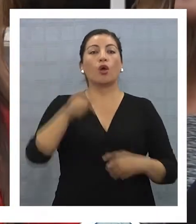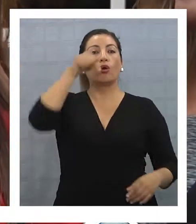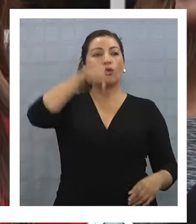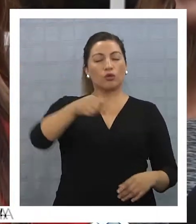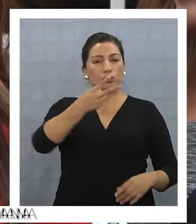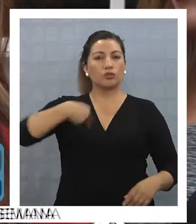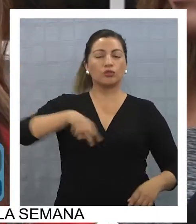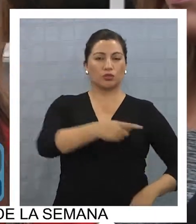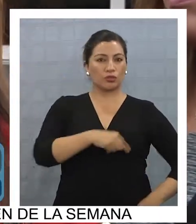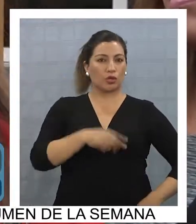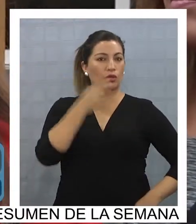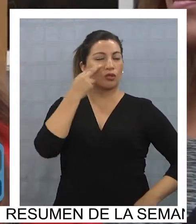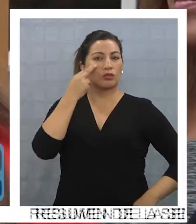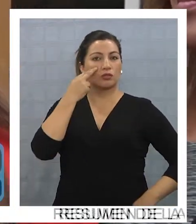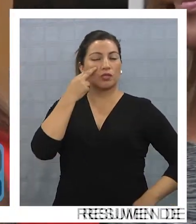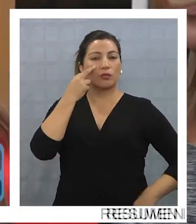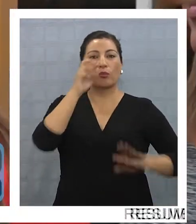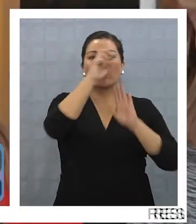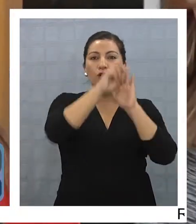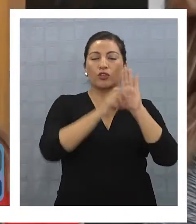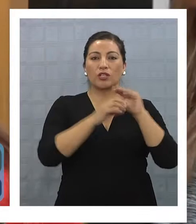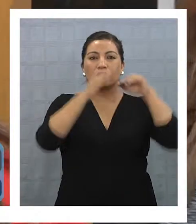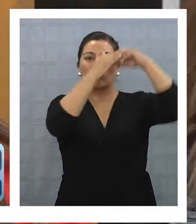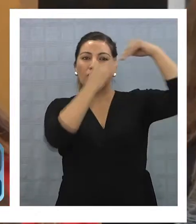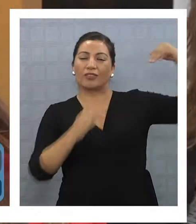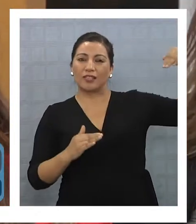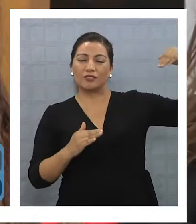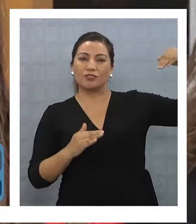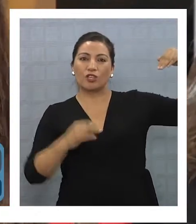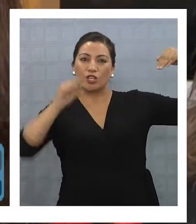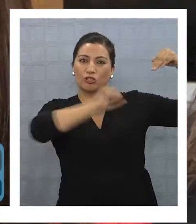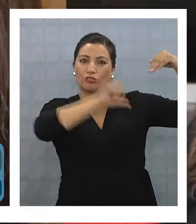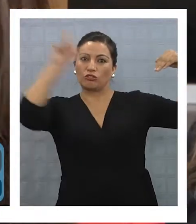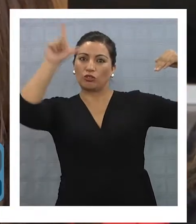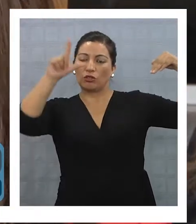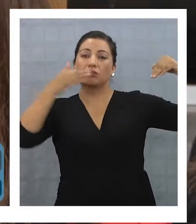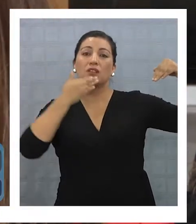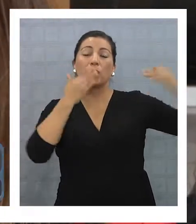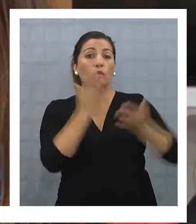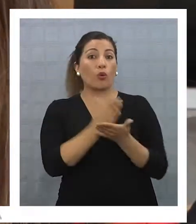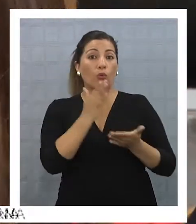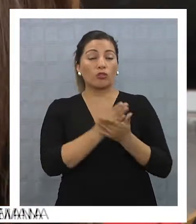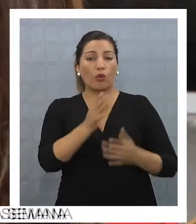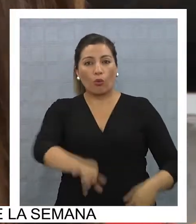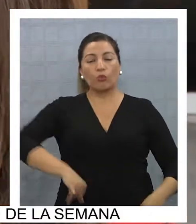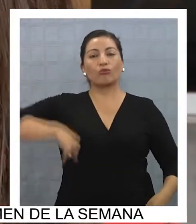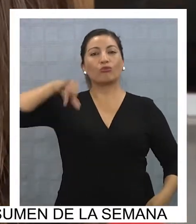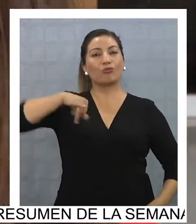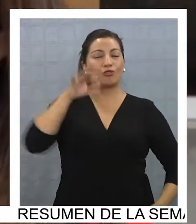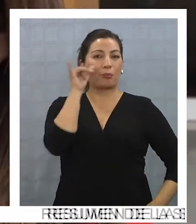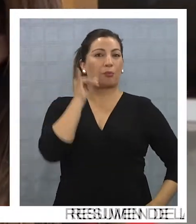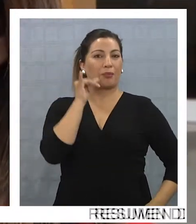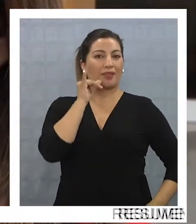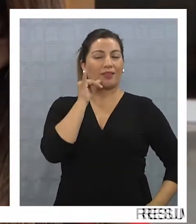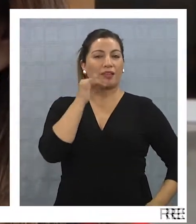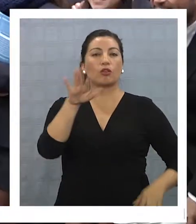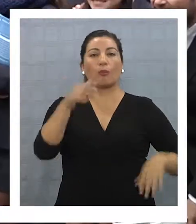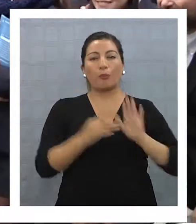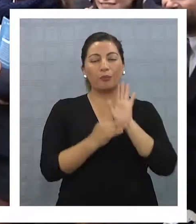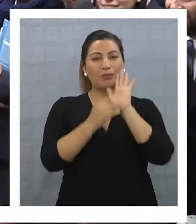día nos encontramos con el proyecto de Techos Solares en un colegio que además yo quisiera destacar. Es un orgullo para nuestra región